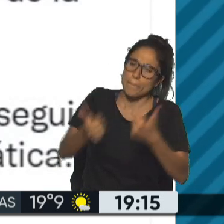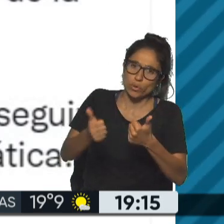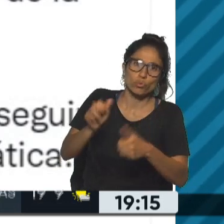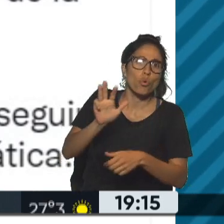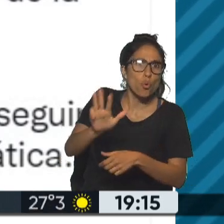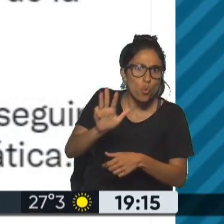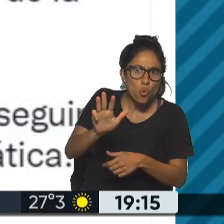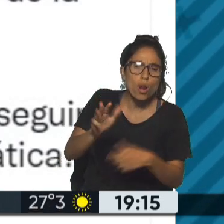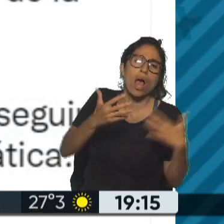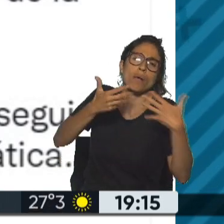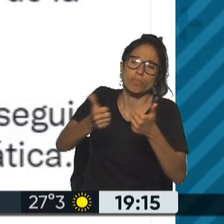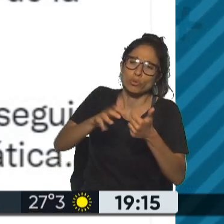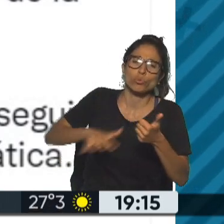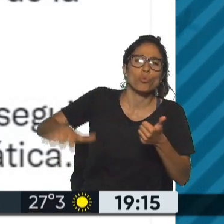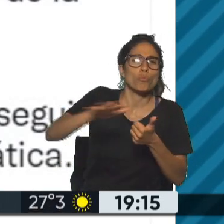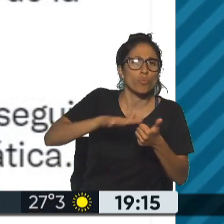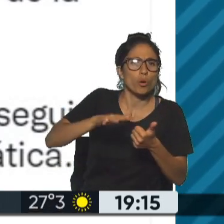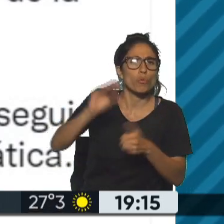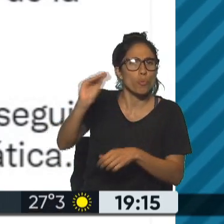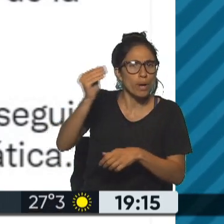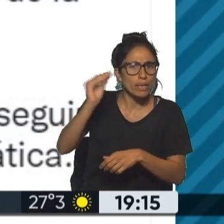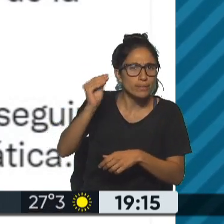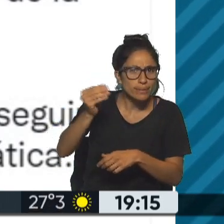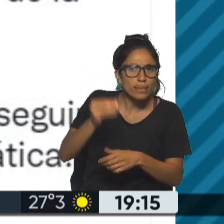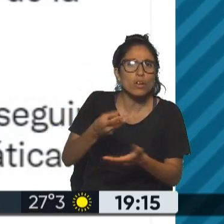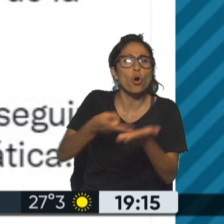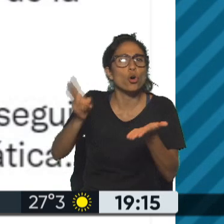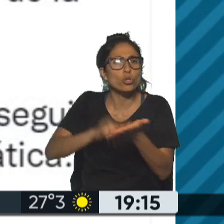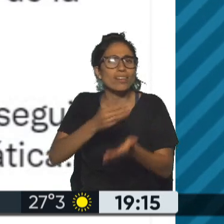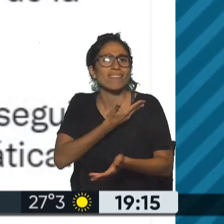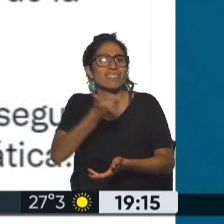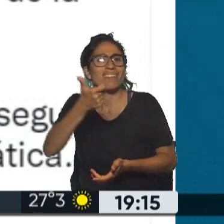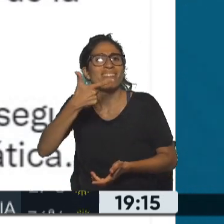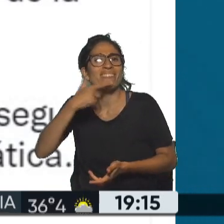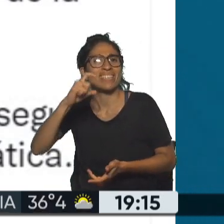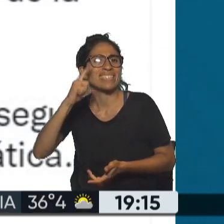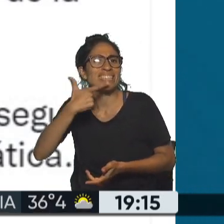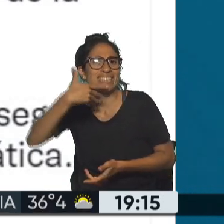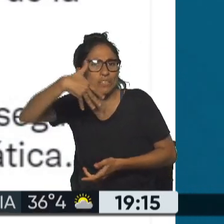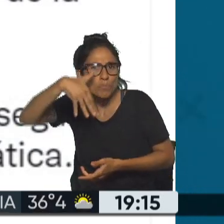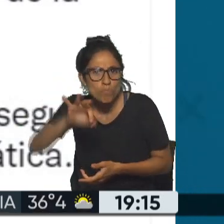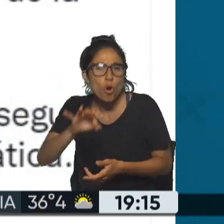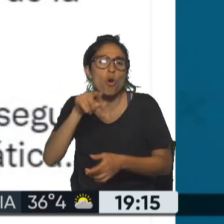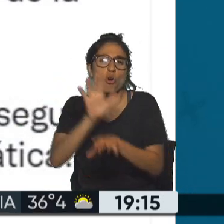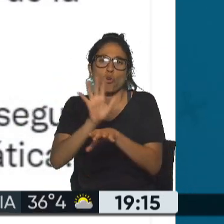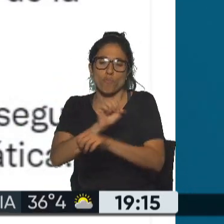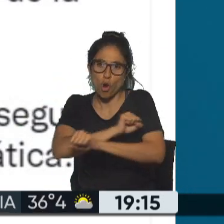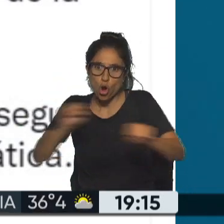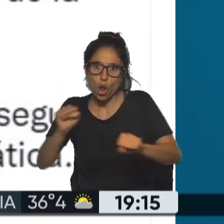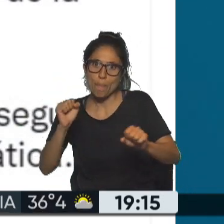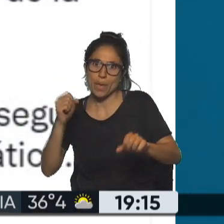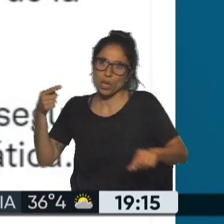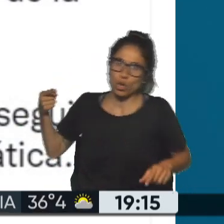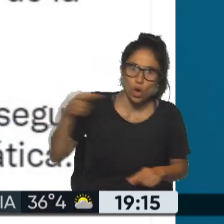al pueblo de Brasil el fascismo decide dar un golpe las derechas no han podido mantener el pacto de la no violencia